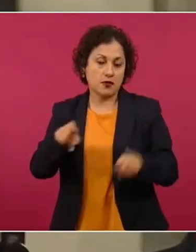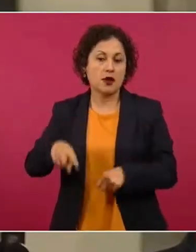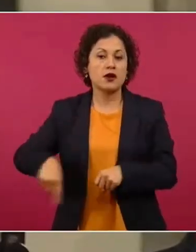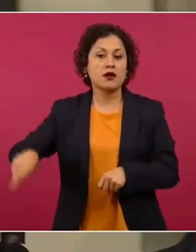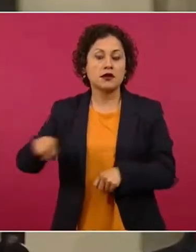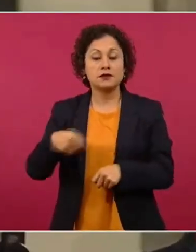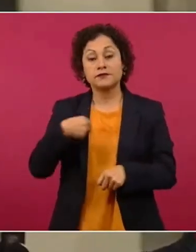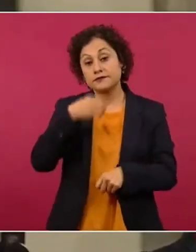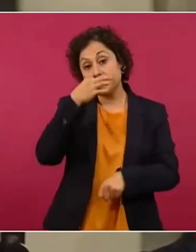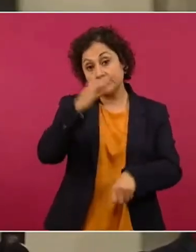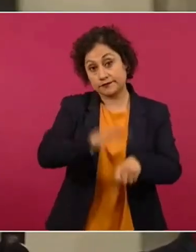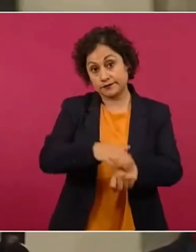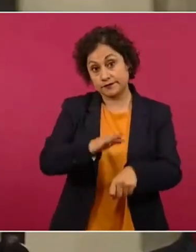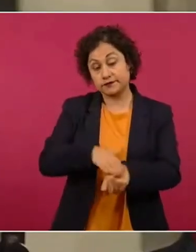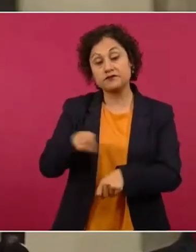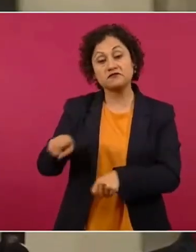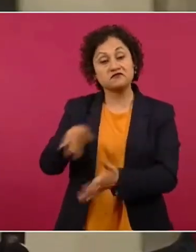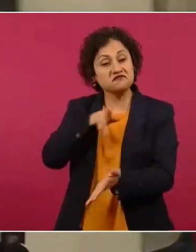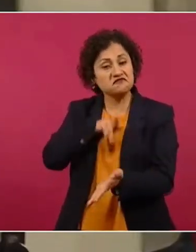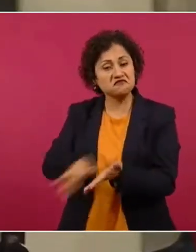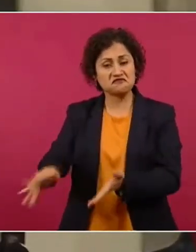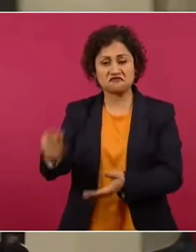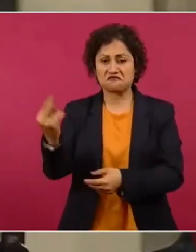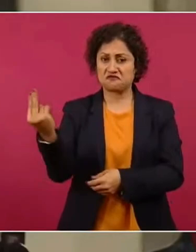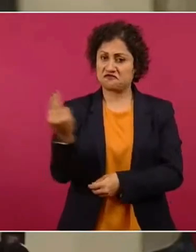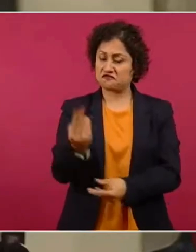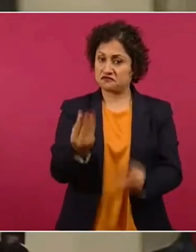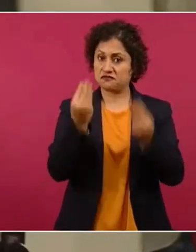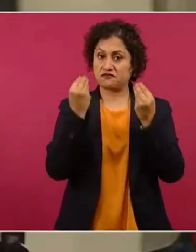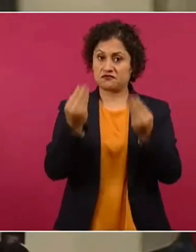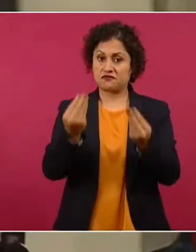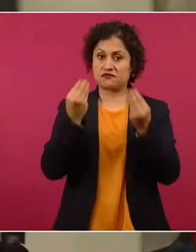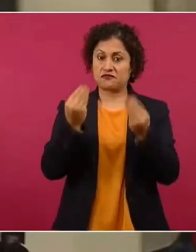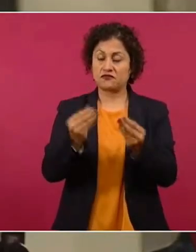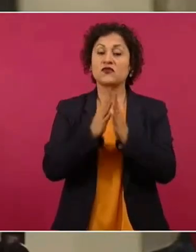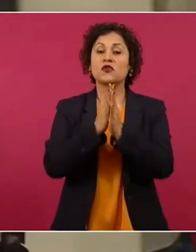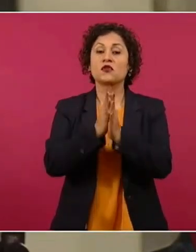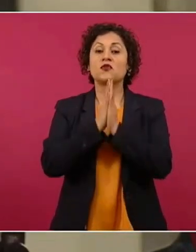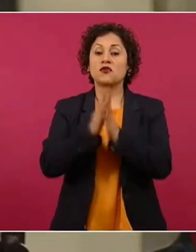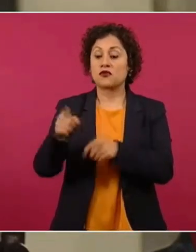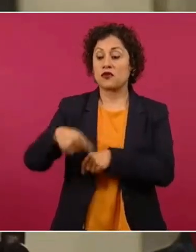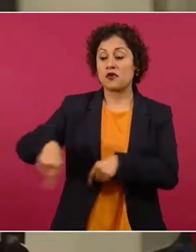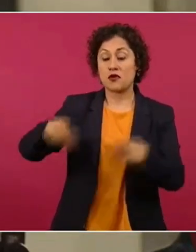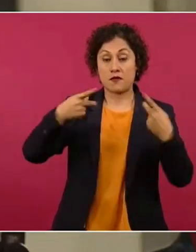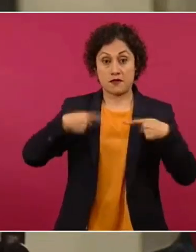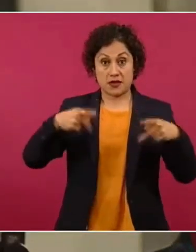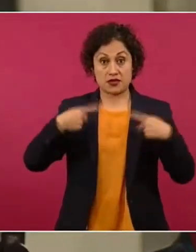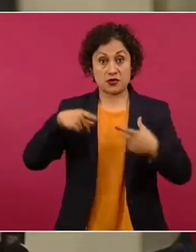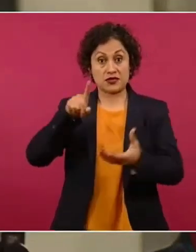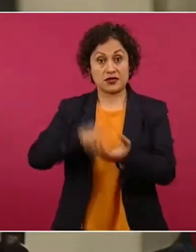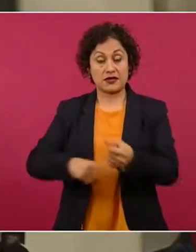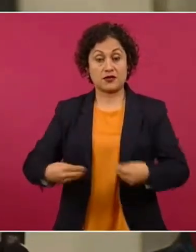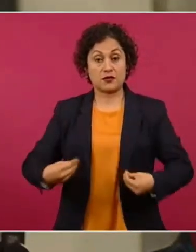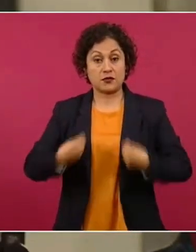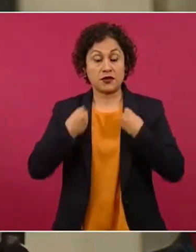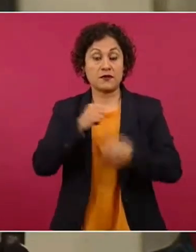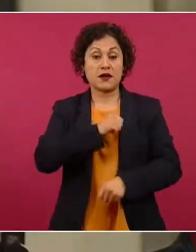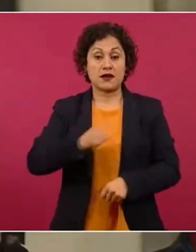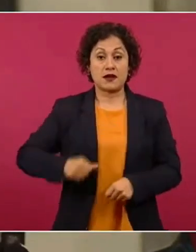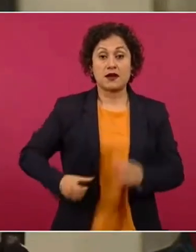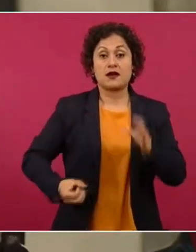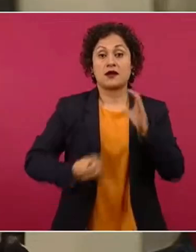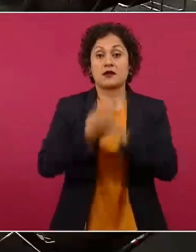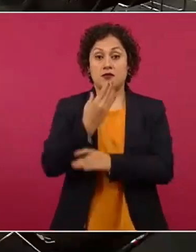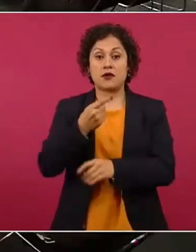Navojoa necesita de mucho apoyo, señor presidente, de parte de los ciudadanos de Navojoa, de parte del alcalde nuevo. Bueno,